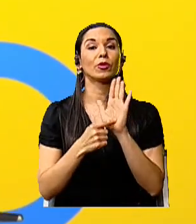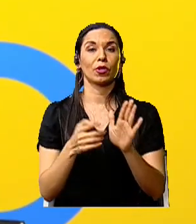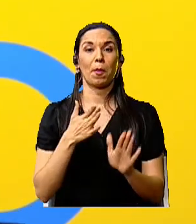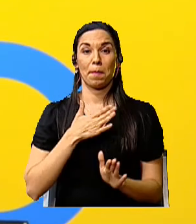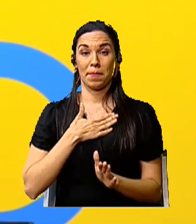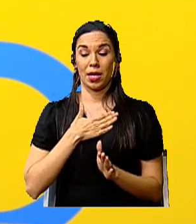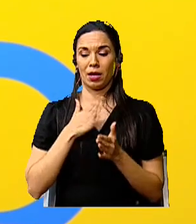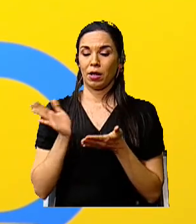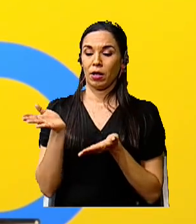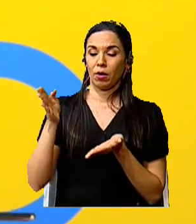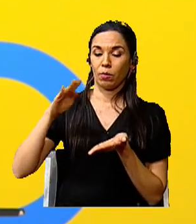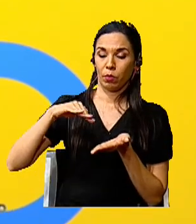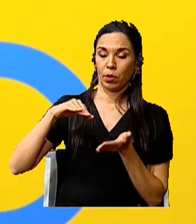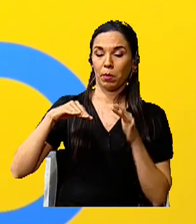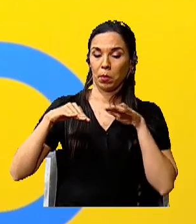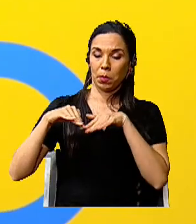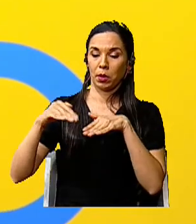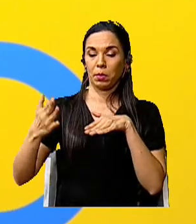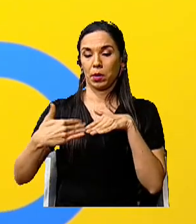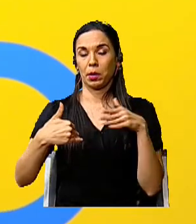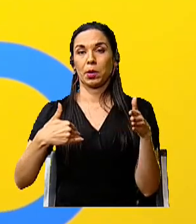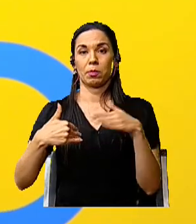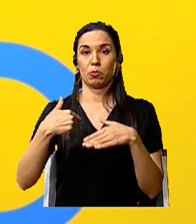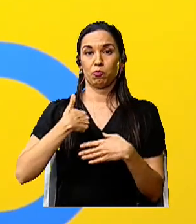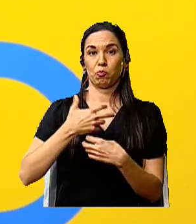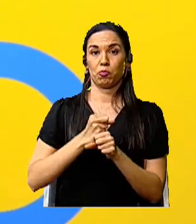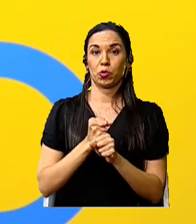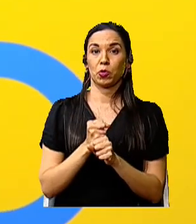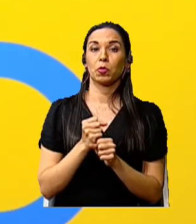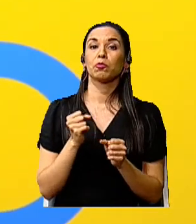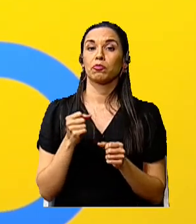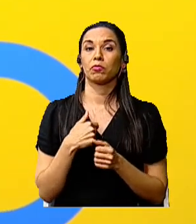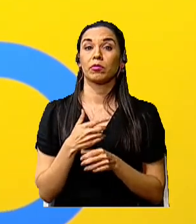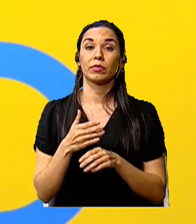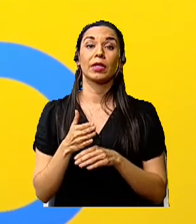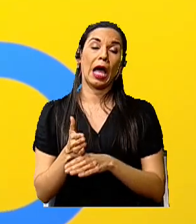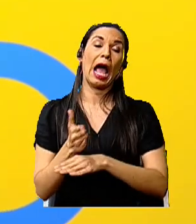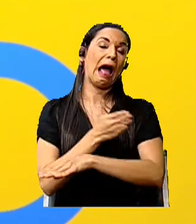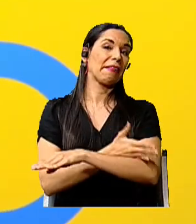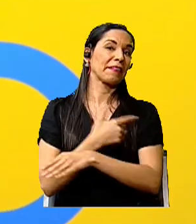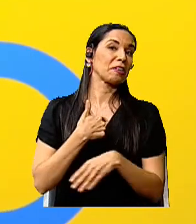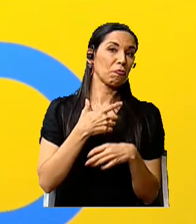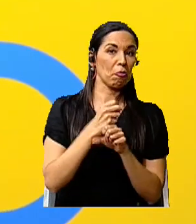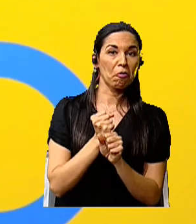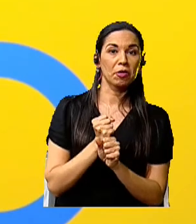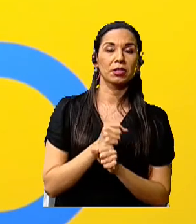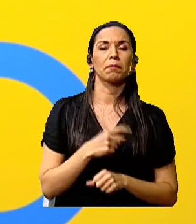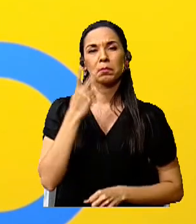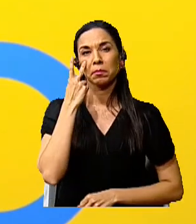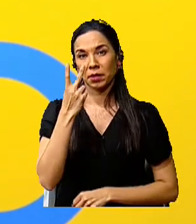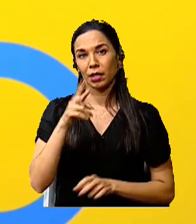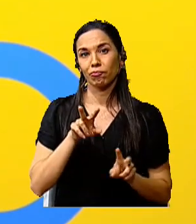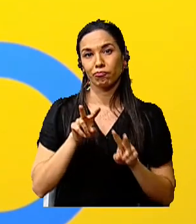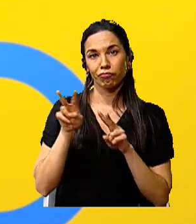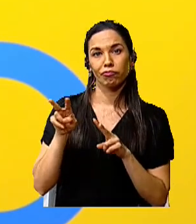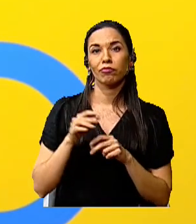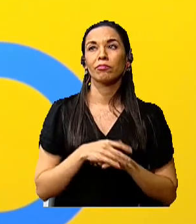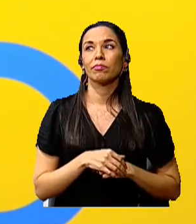plegable que yo hice un poquitito adelantado. Entonces, vamos a